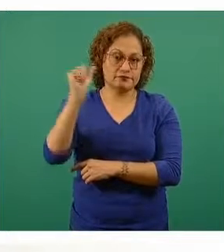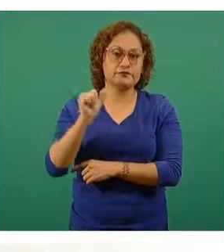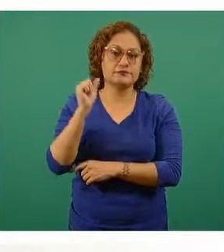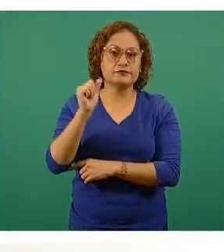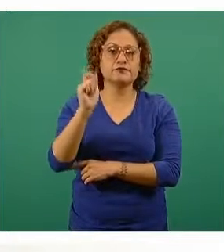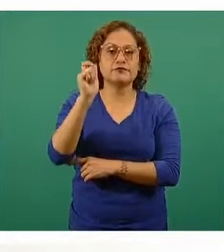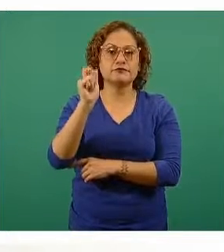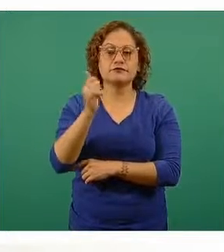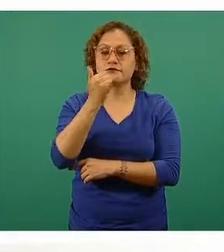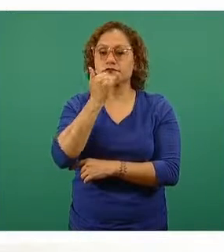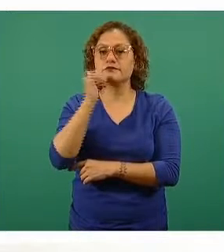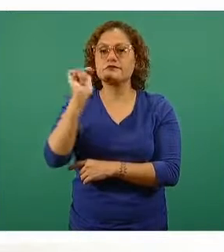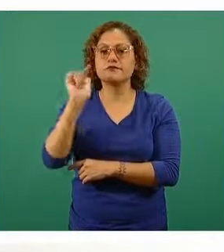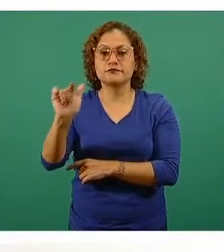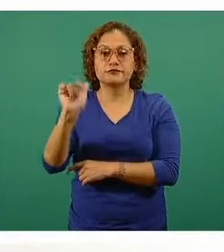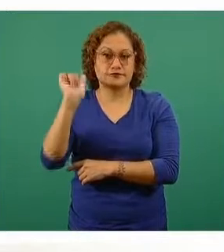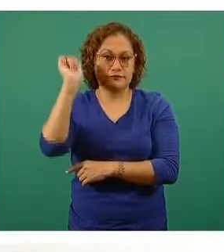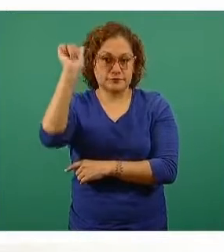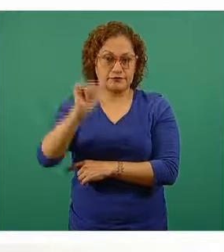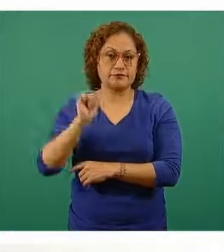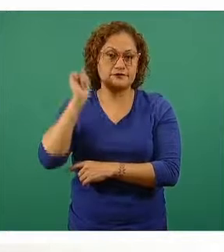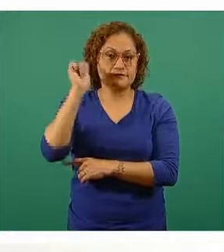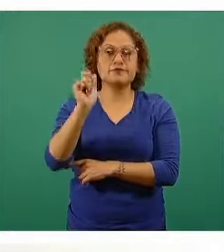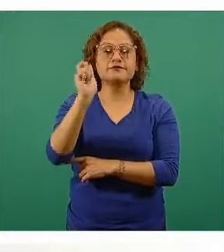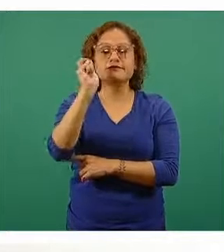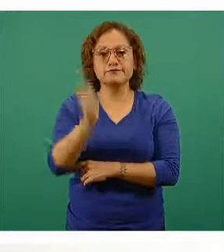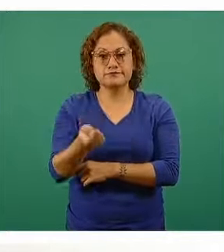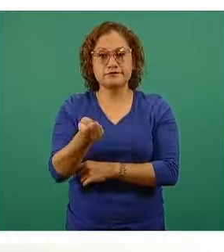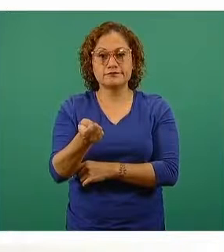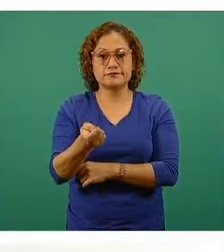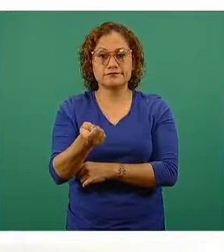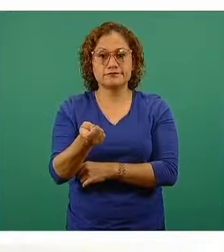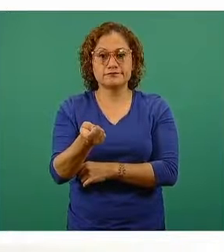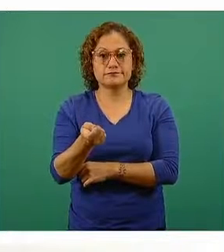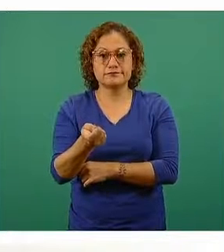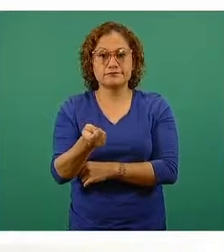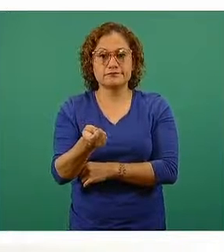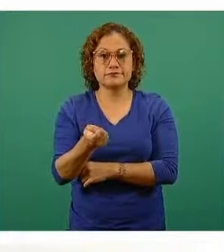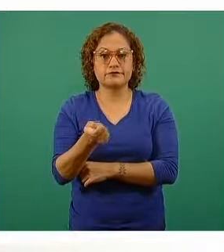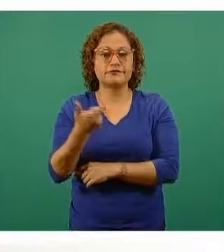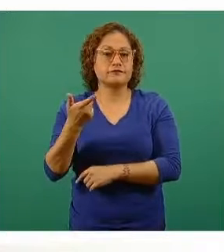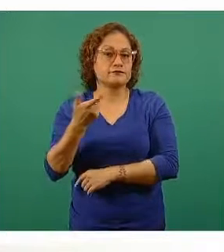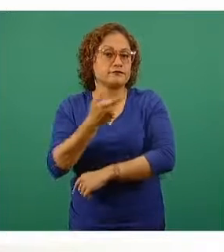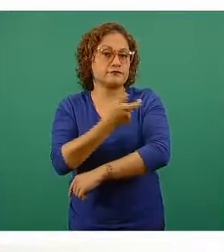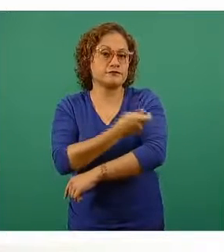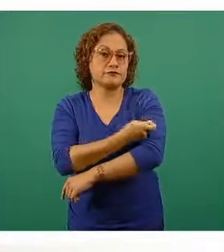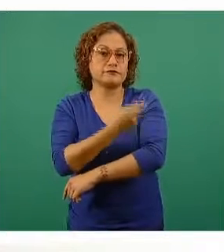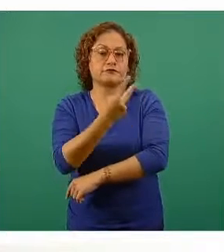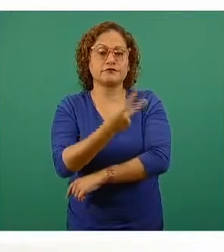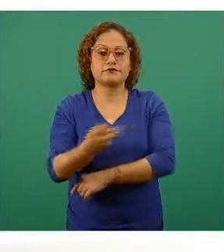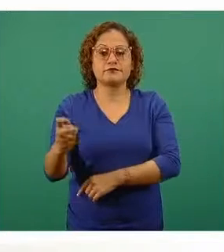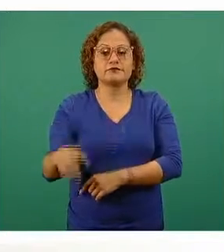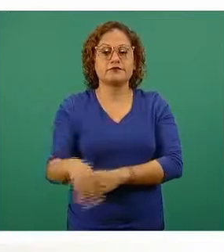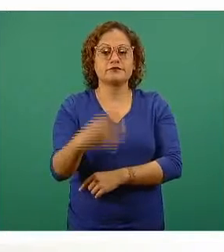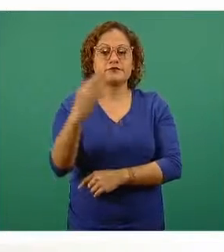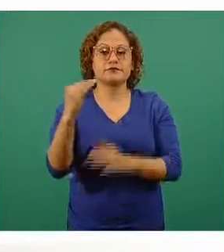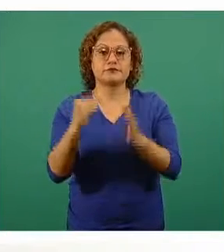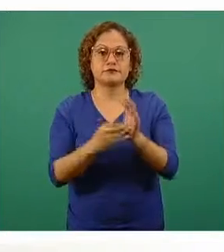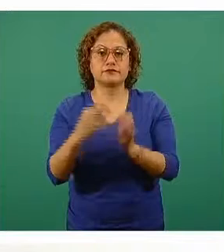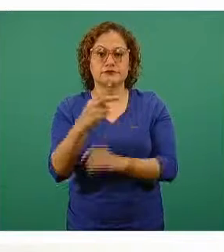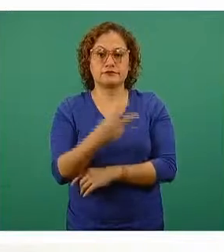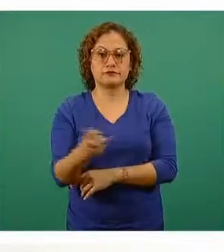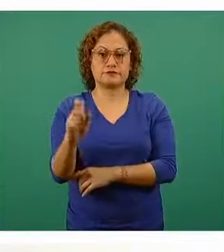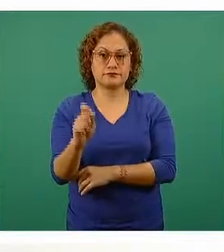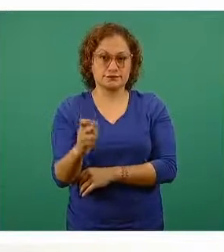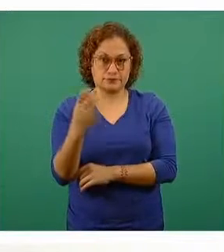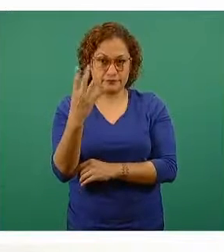donde, 17 de abril, perdón, en donde se llevó a aplicar 214.223